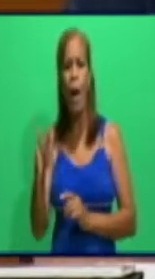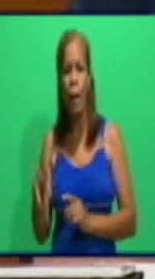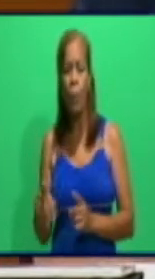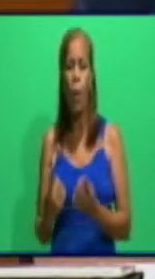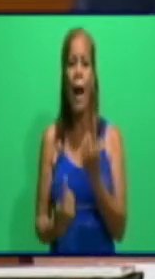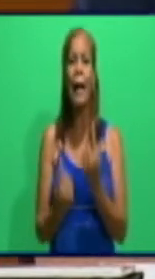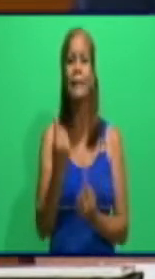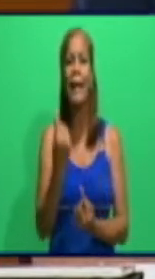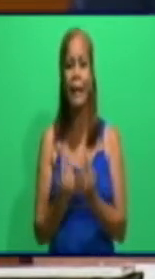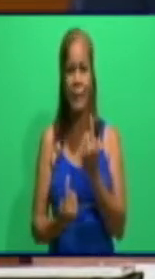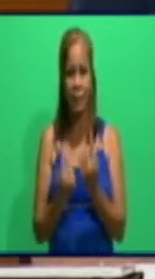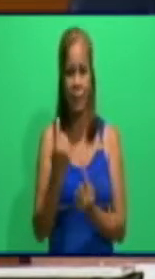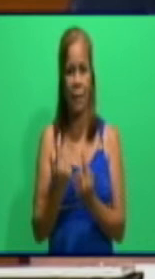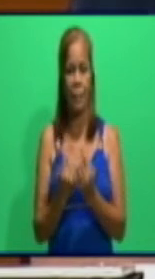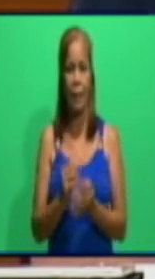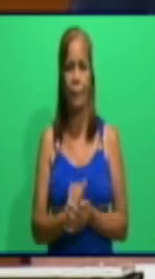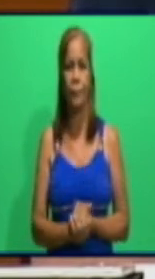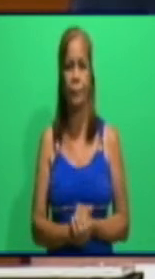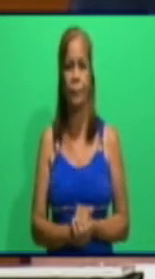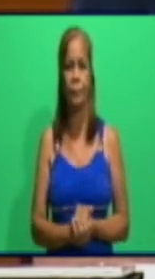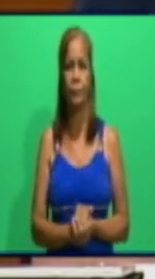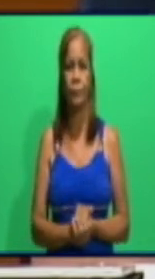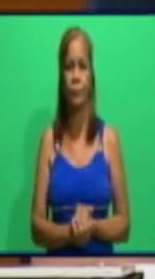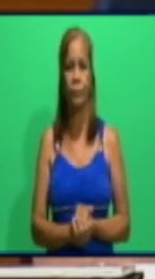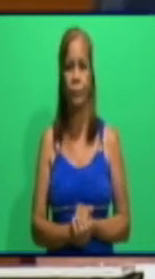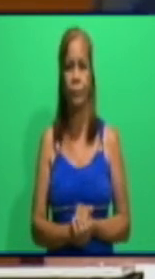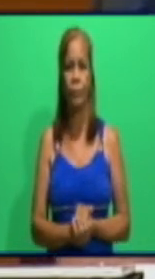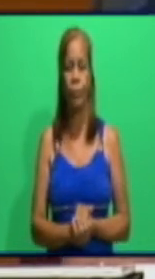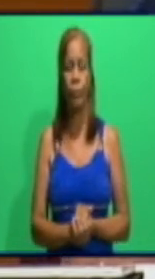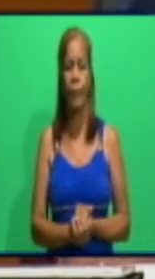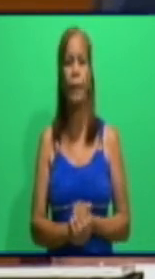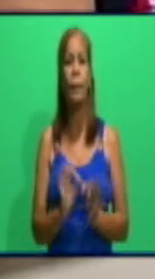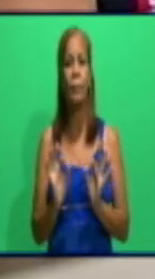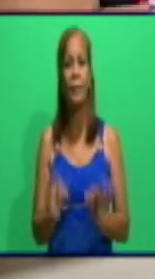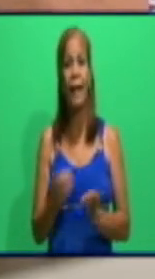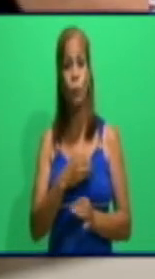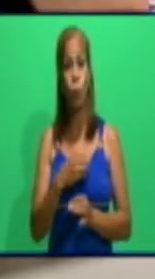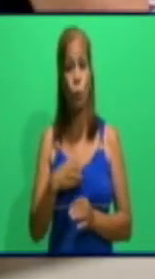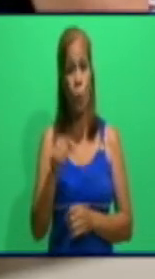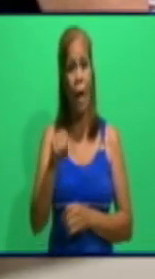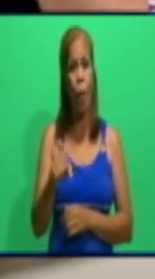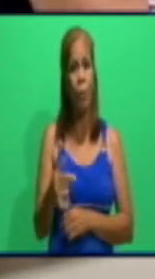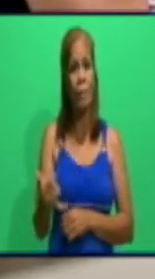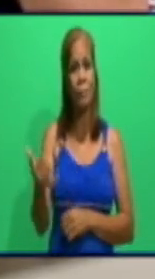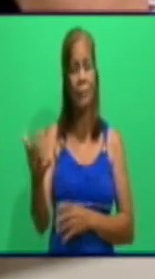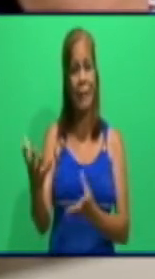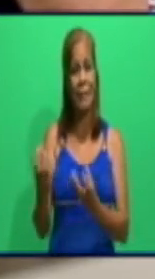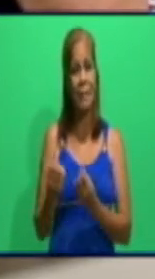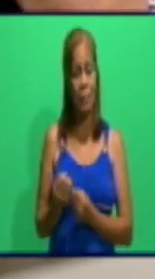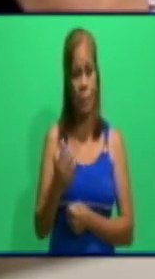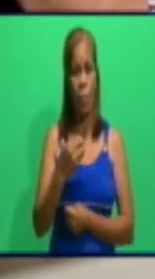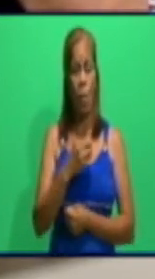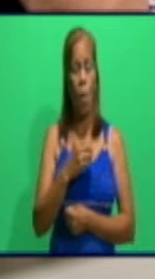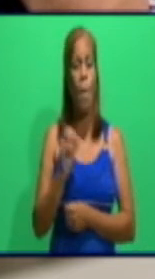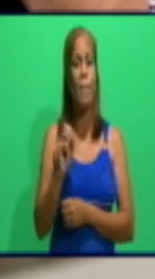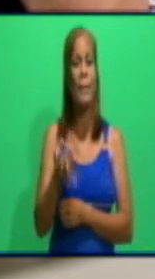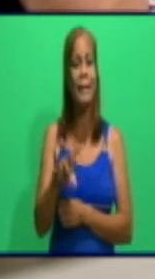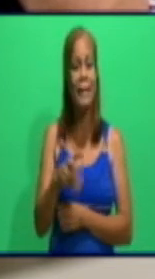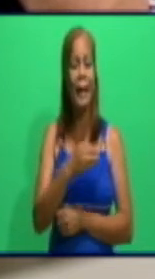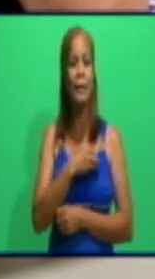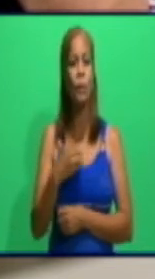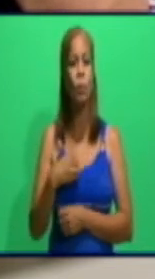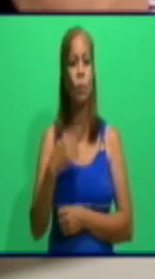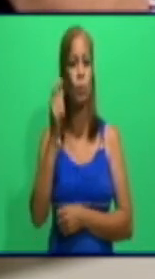preservar esa institución. Precisamente, doctora, acaba de llegarnos un mensaje del doctor Alejandro Hidalgo.